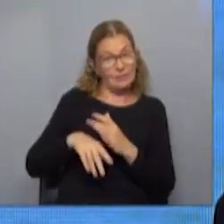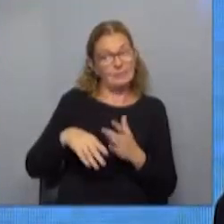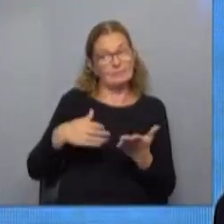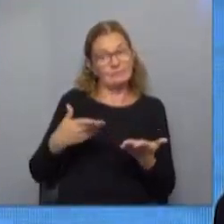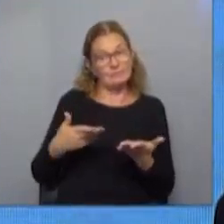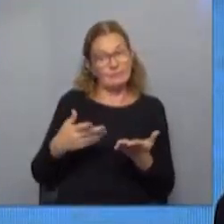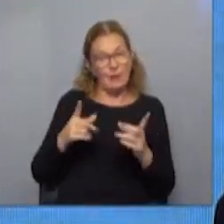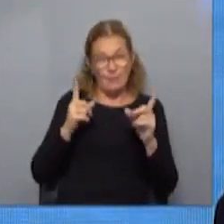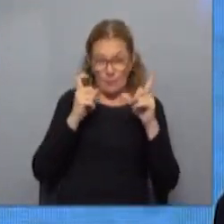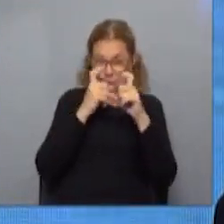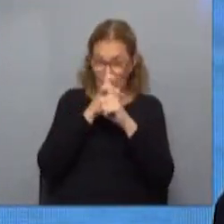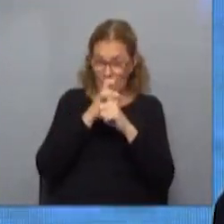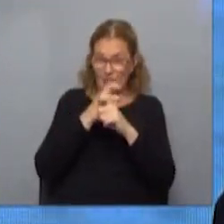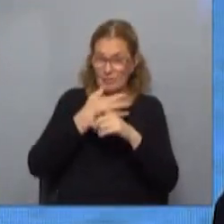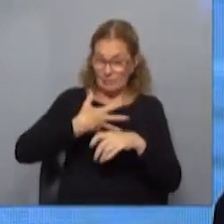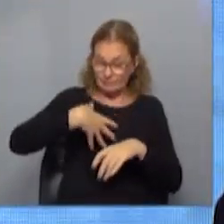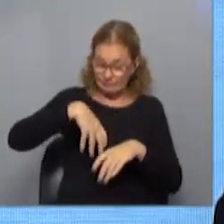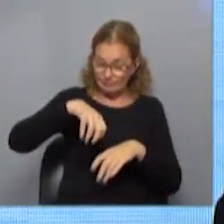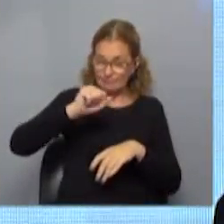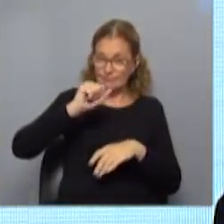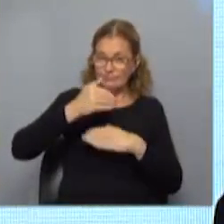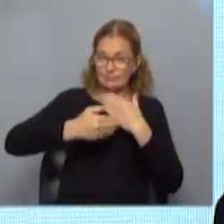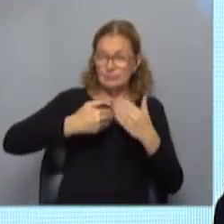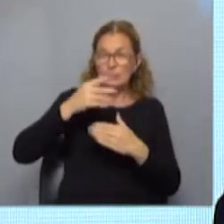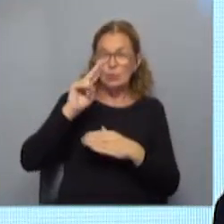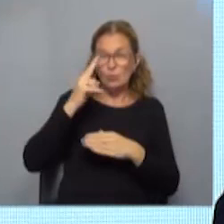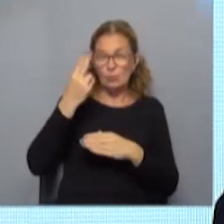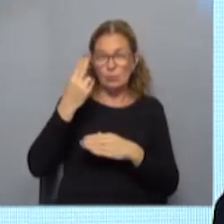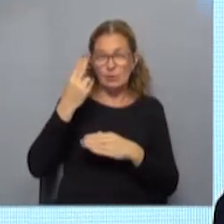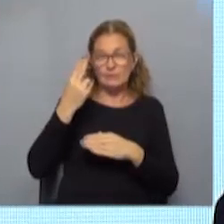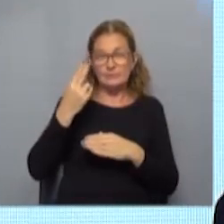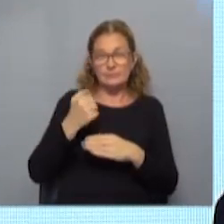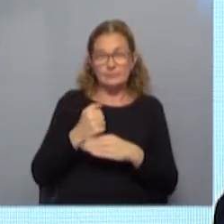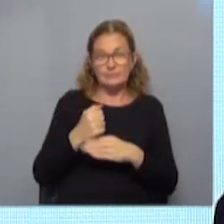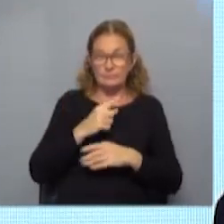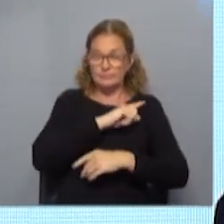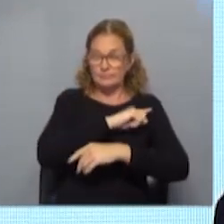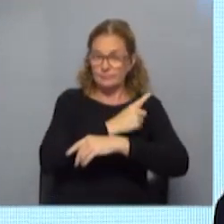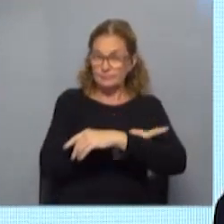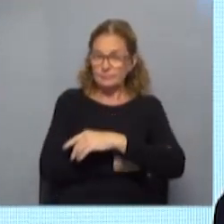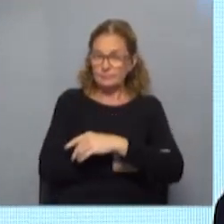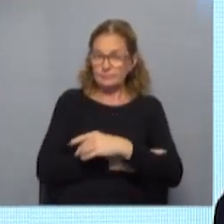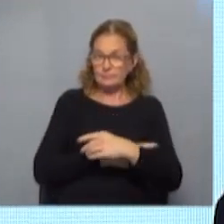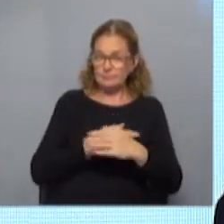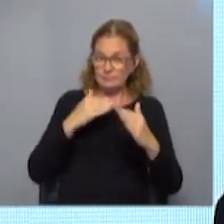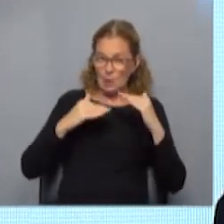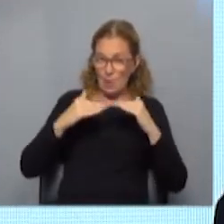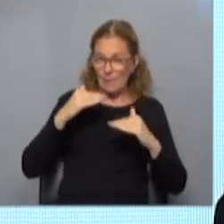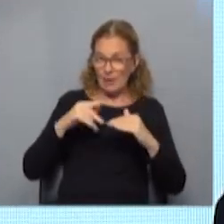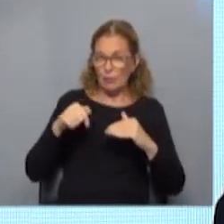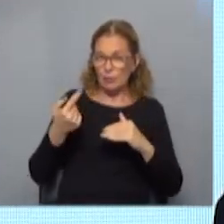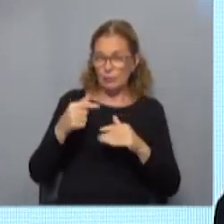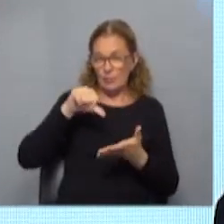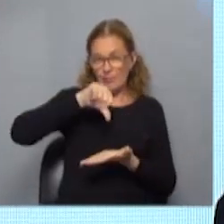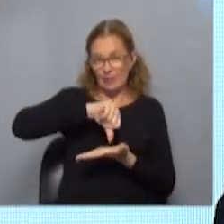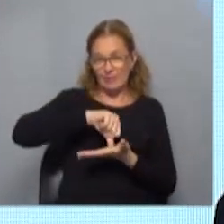sea, es muy difícil sobrellevarlo. O sea, con todo Uruguay, ha hecho un esfuerzo que comparado con otros países, la